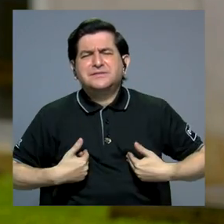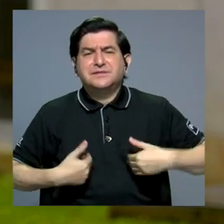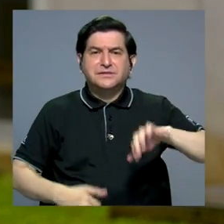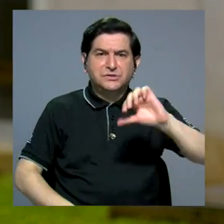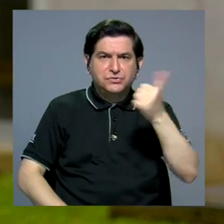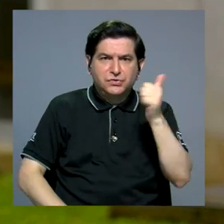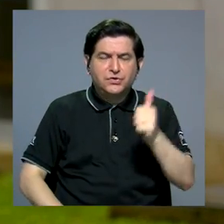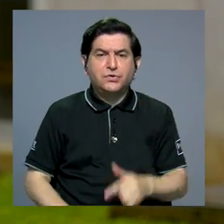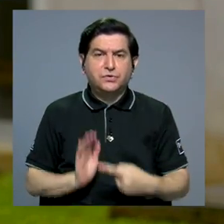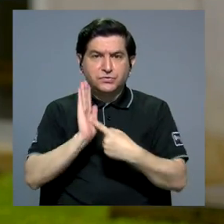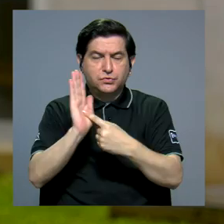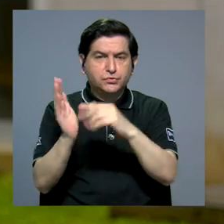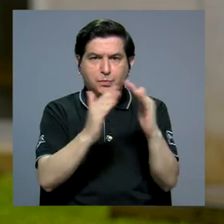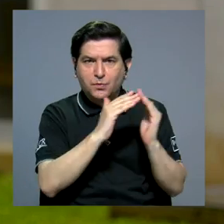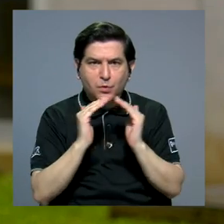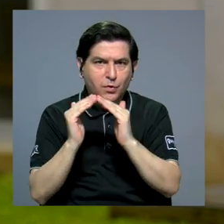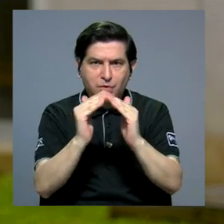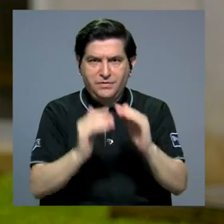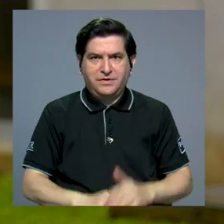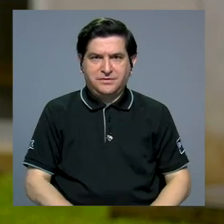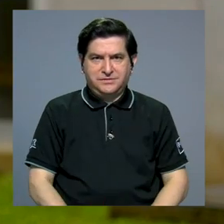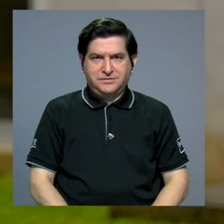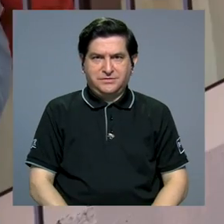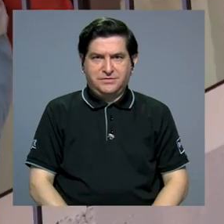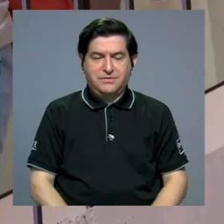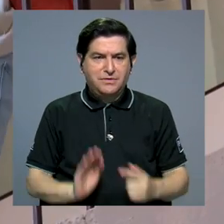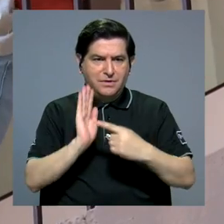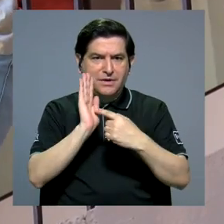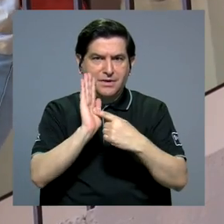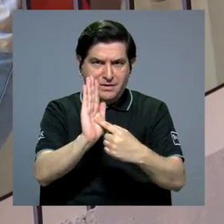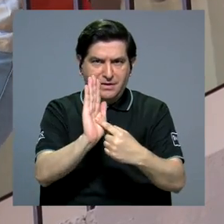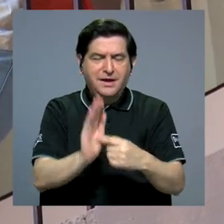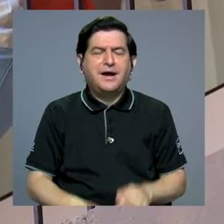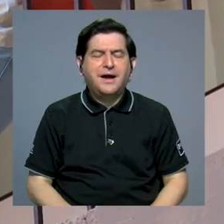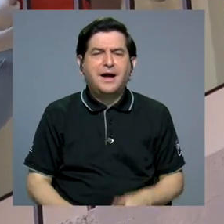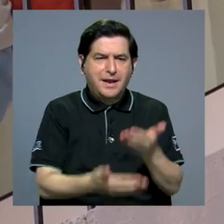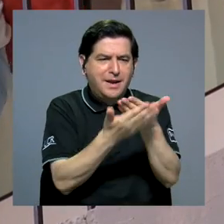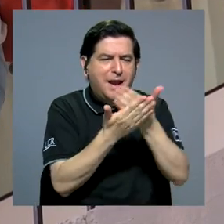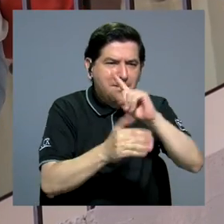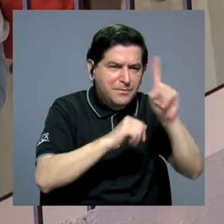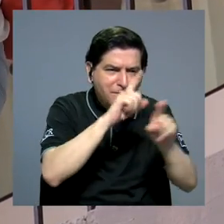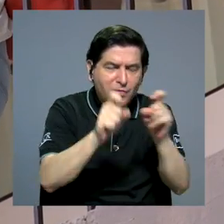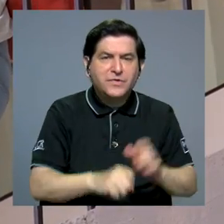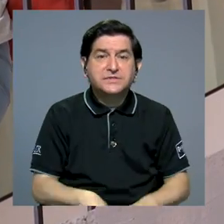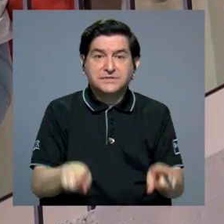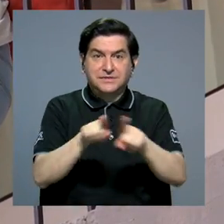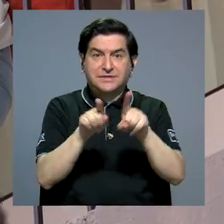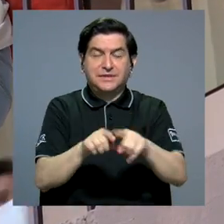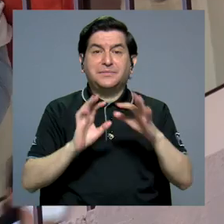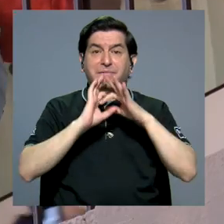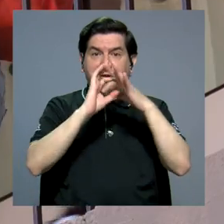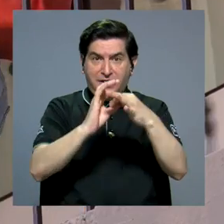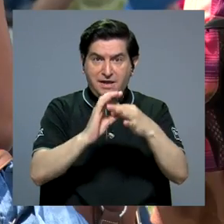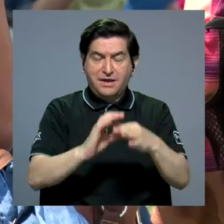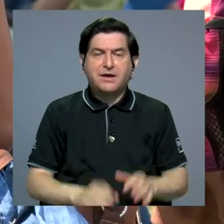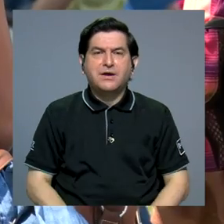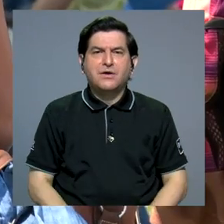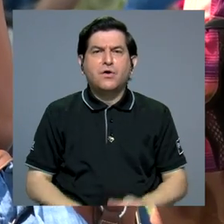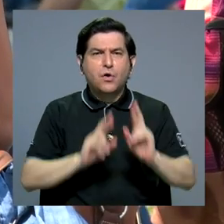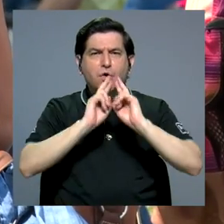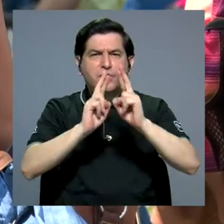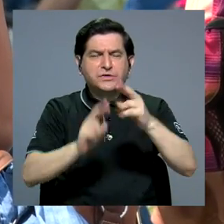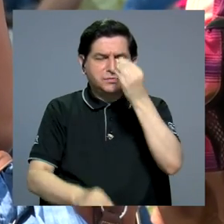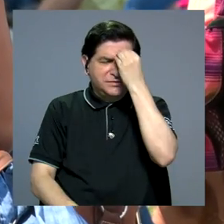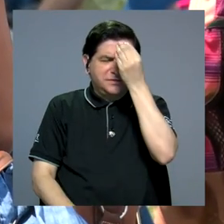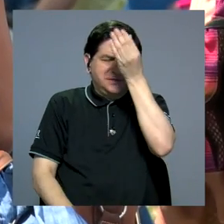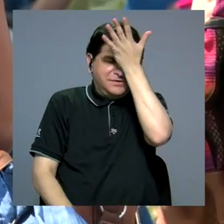cansancio y otros que estaba manifestando la población, bueno la muestra consultada, incluso problemas relacionados con una